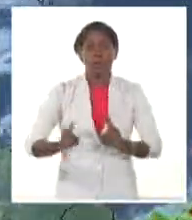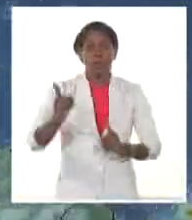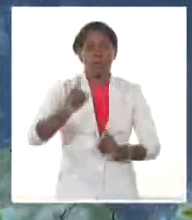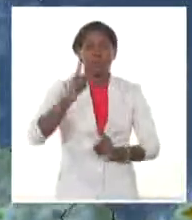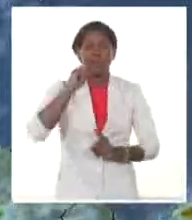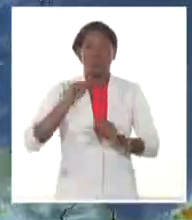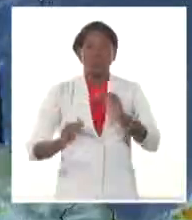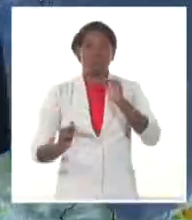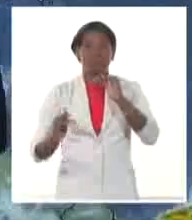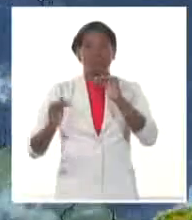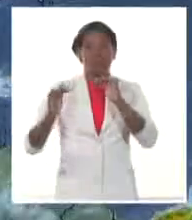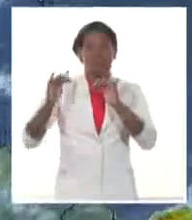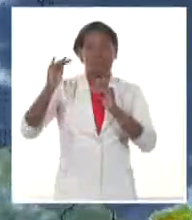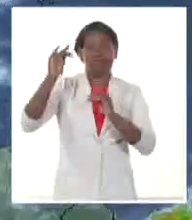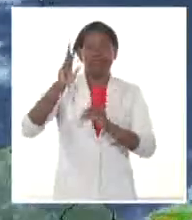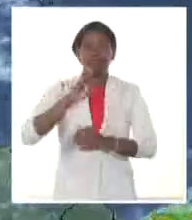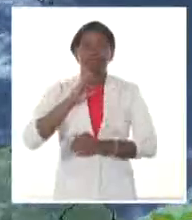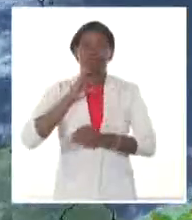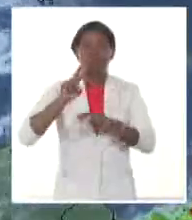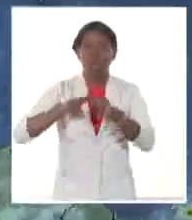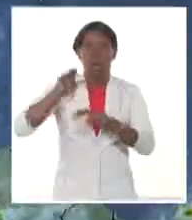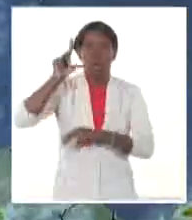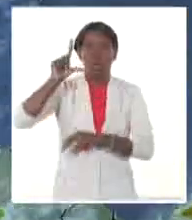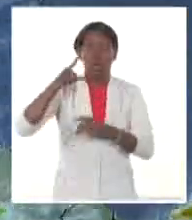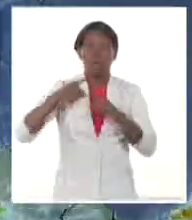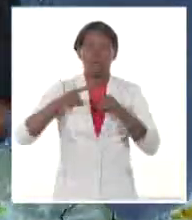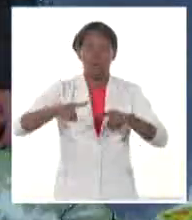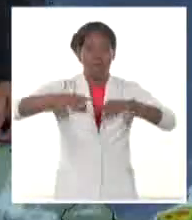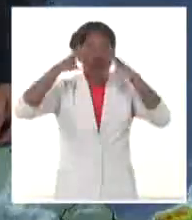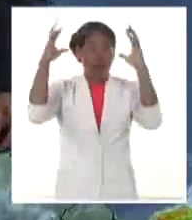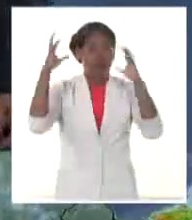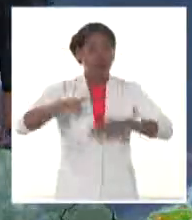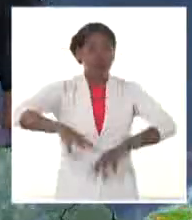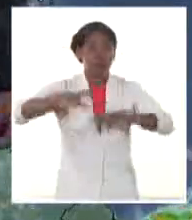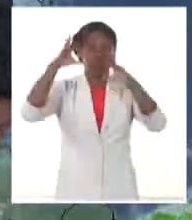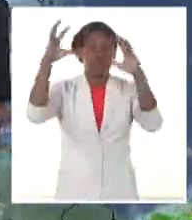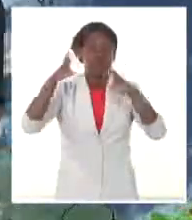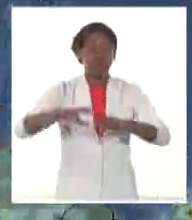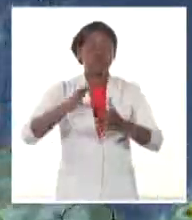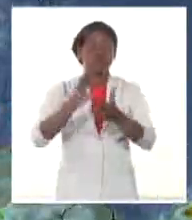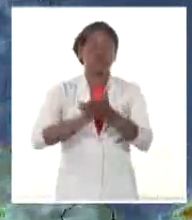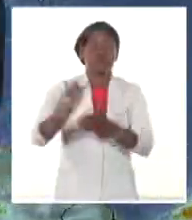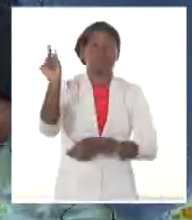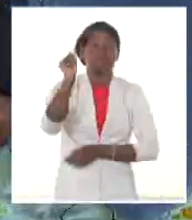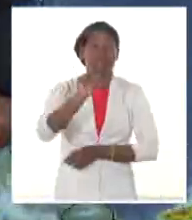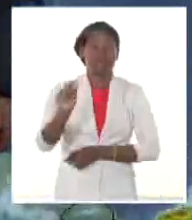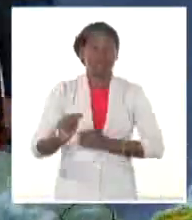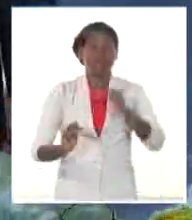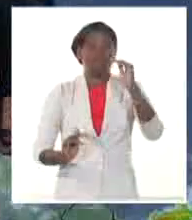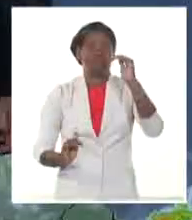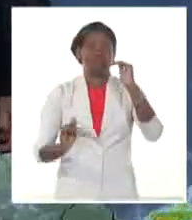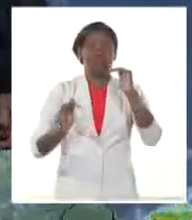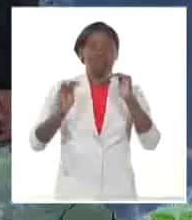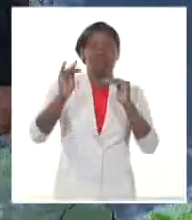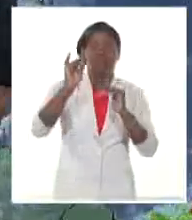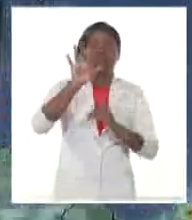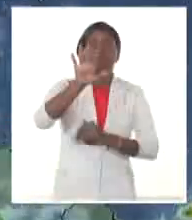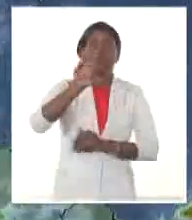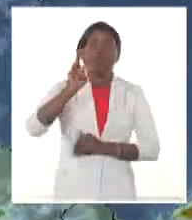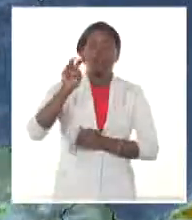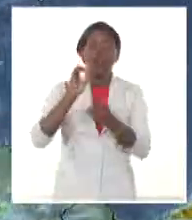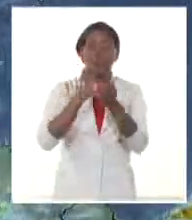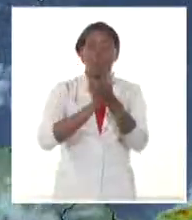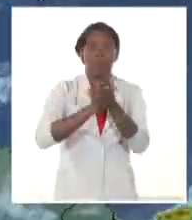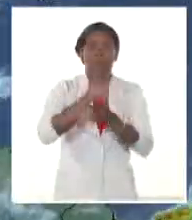en Punta Lucrecia, Holguín, pero también llovió fuerte en el sur de Mayabeque, 52 milímetros en Melena del Sur. La condición